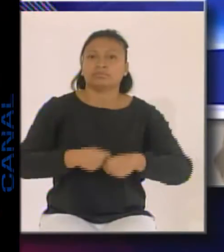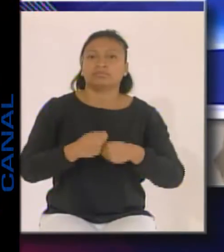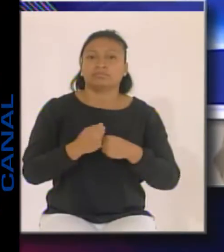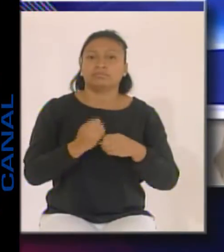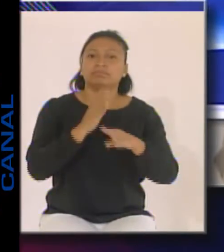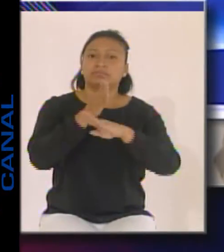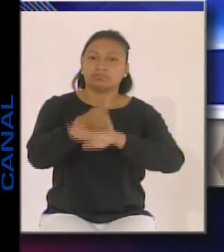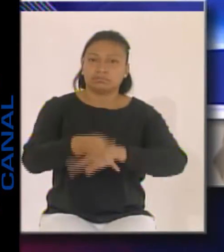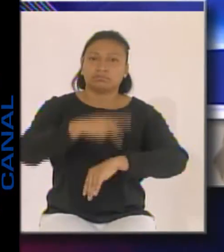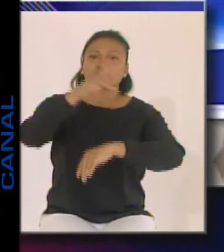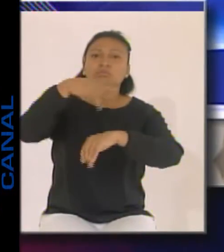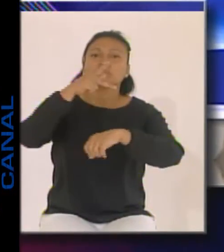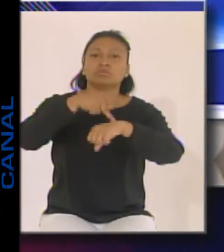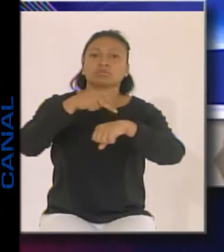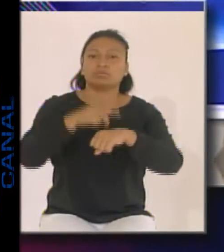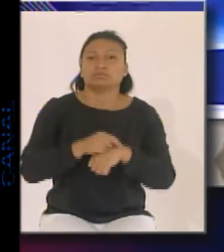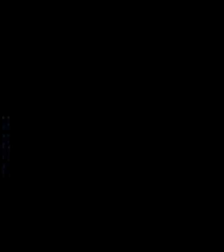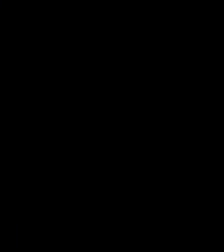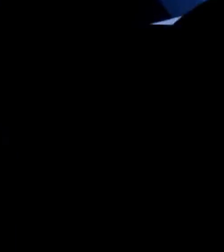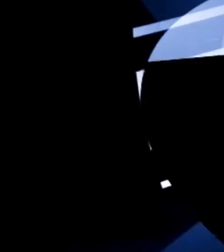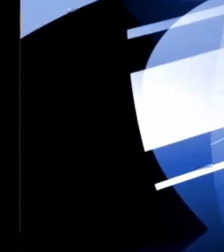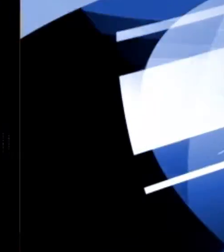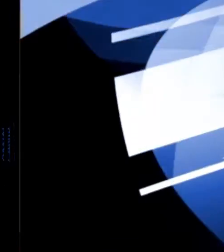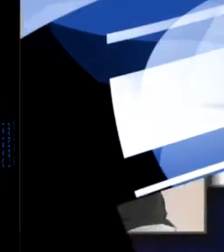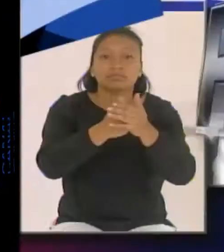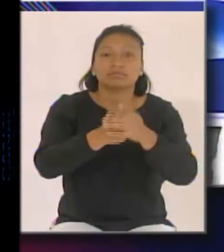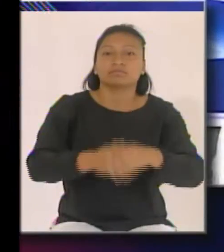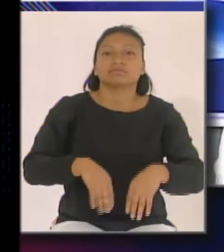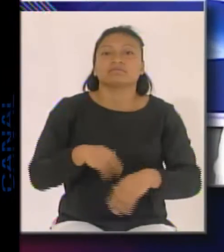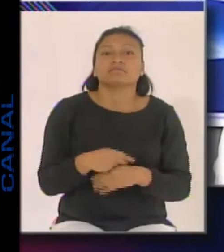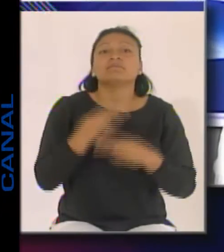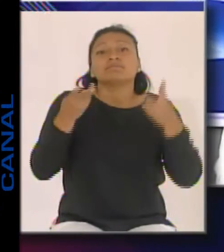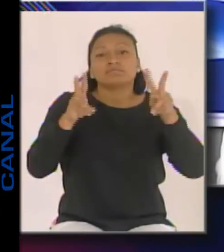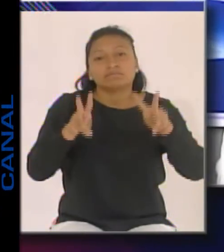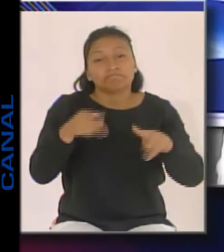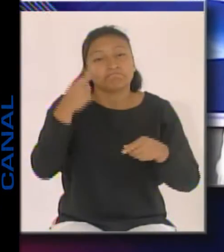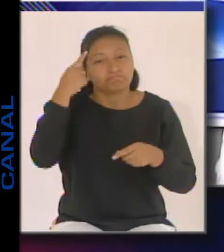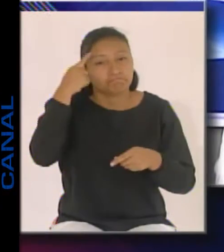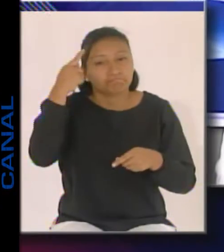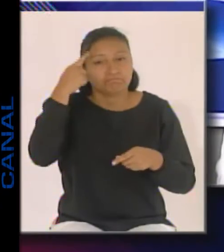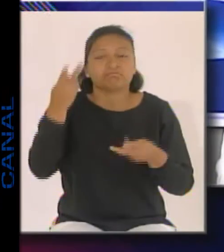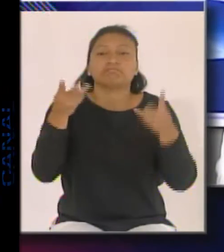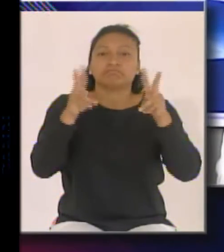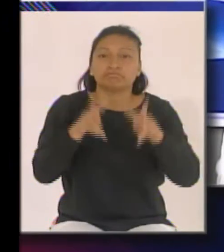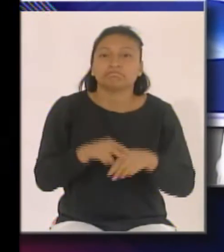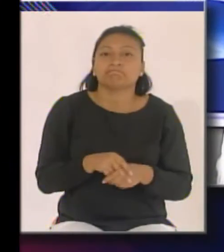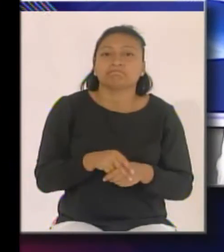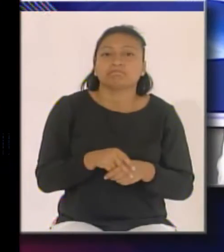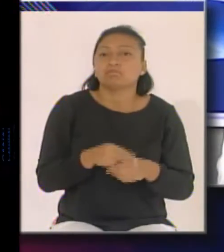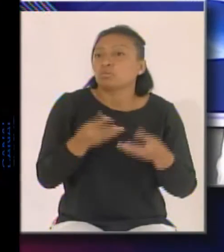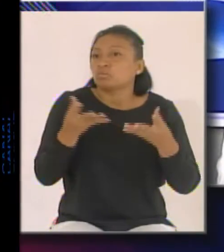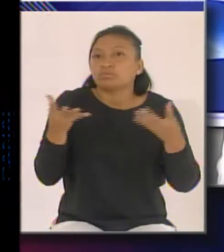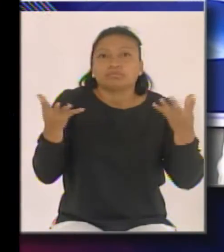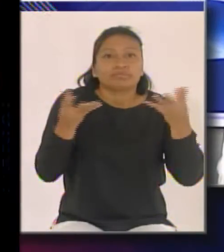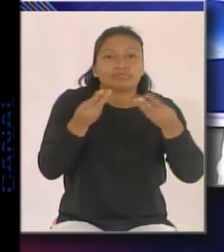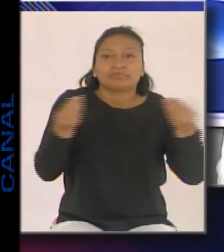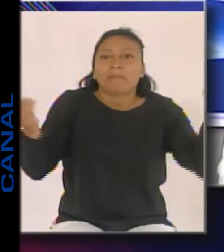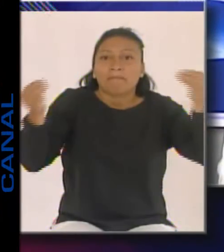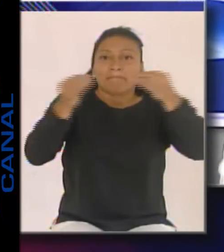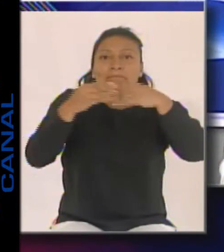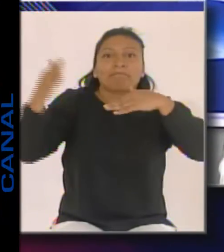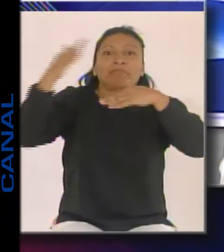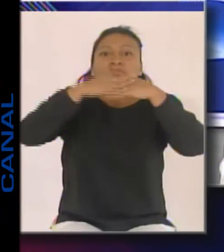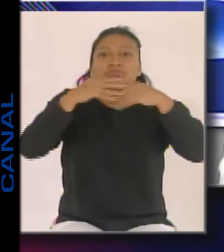profesional de tipo C. Bueno, hay que tener en cuenta que ahora somos la mayoría del Consejo